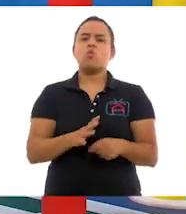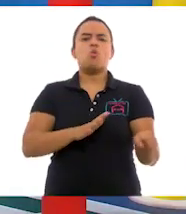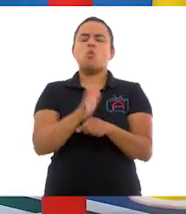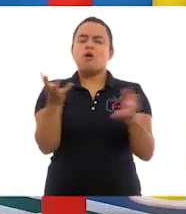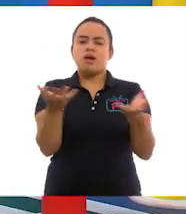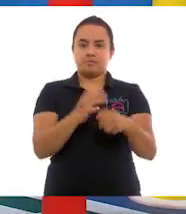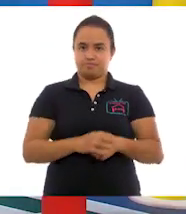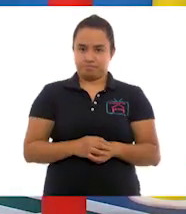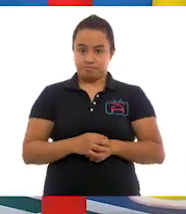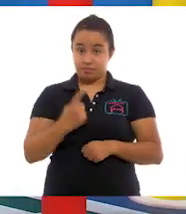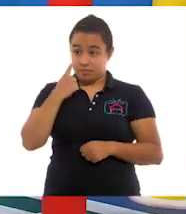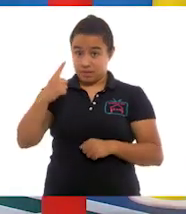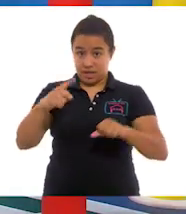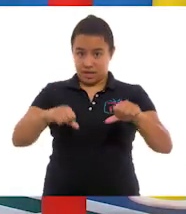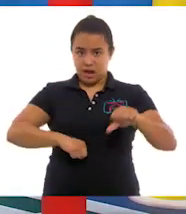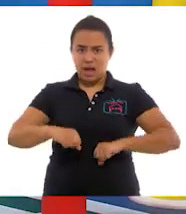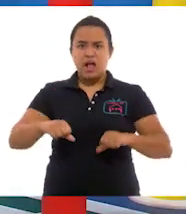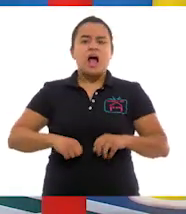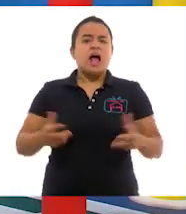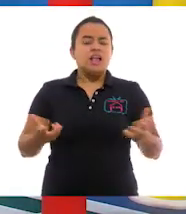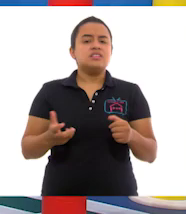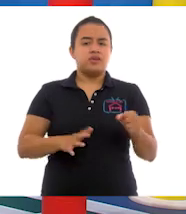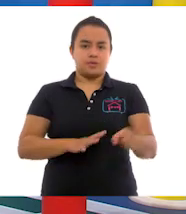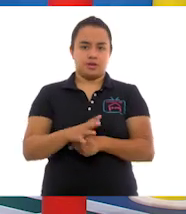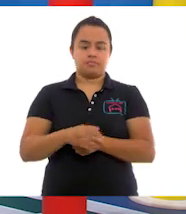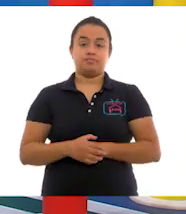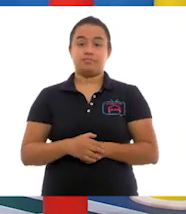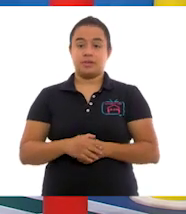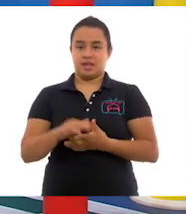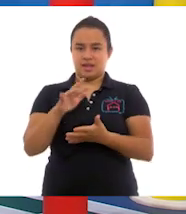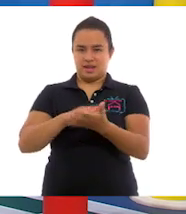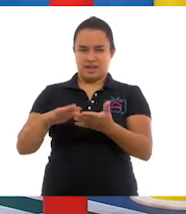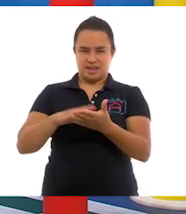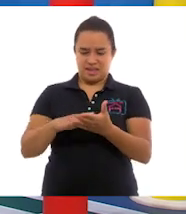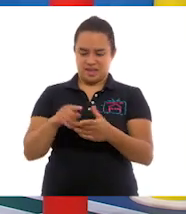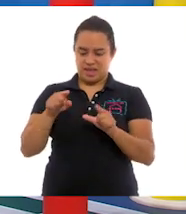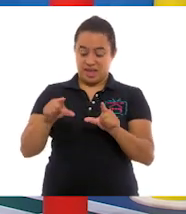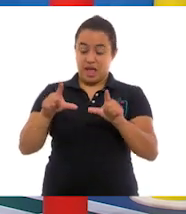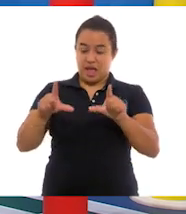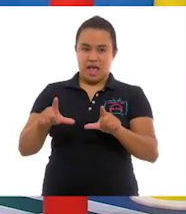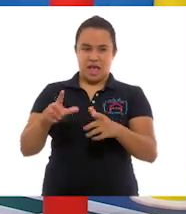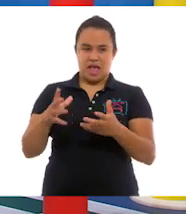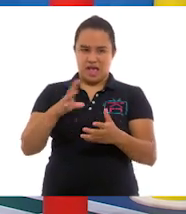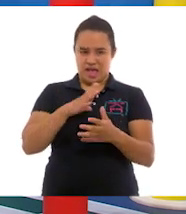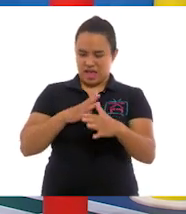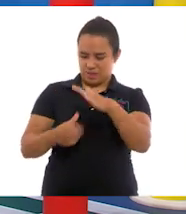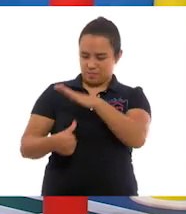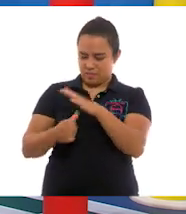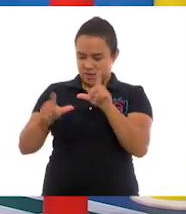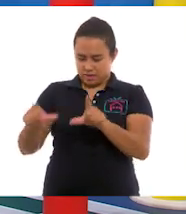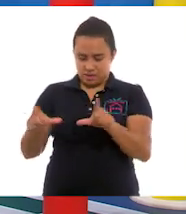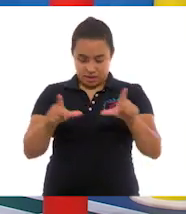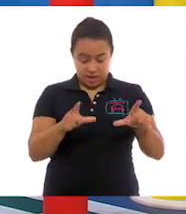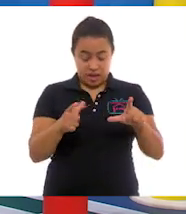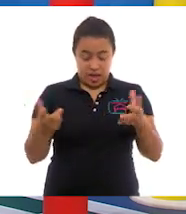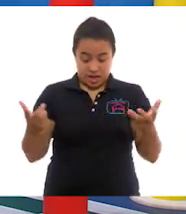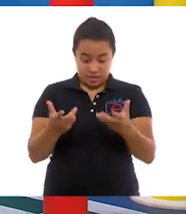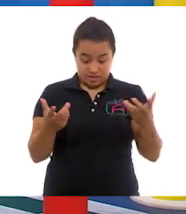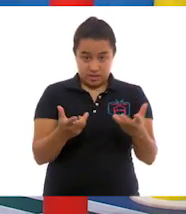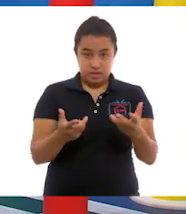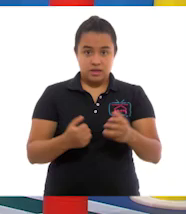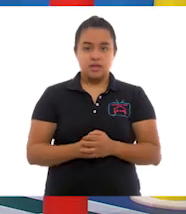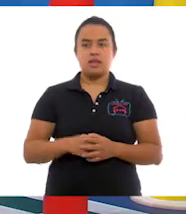La actividad consiste en lo siguiente. Vamos a leer una de las acciones que tenemos aquí sobre la mesa y la